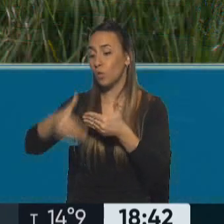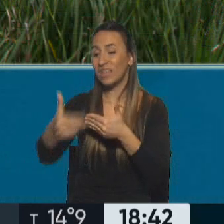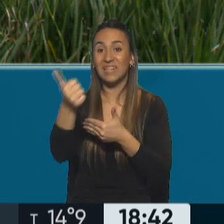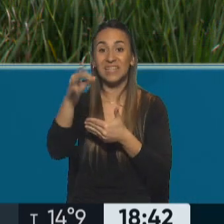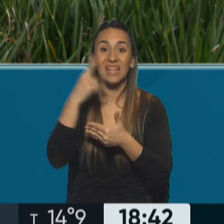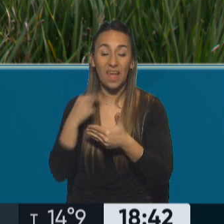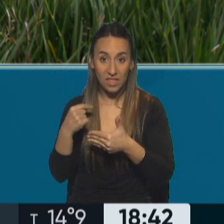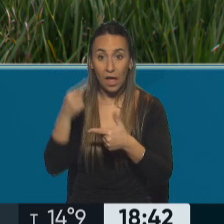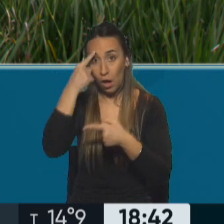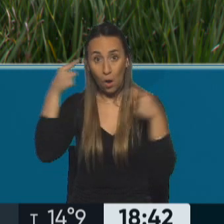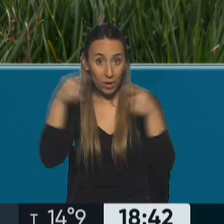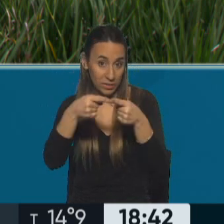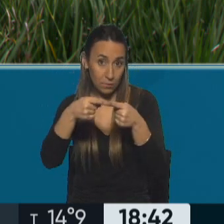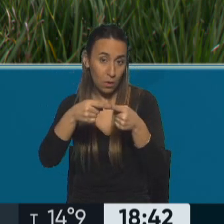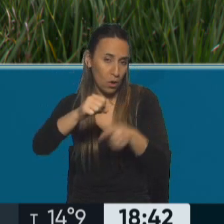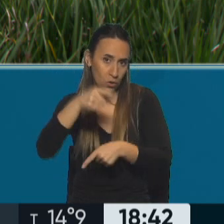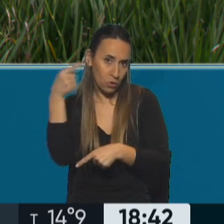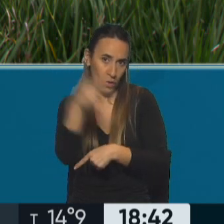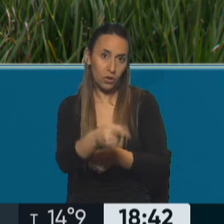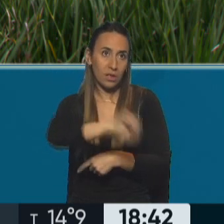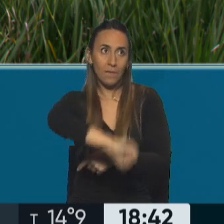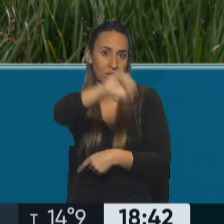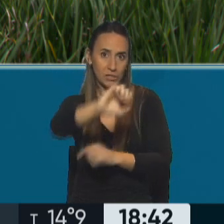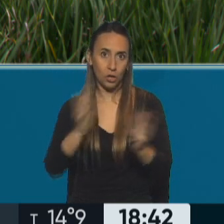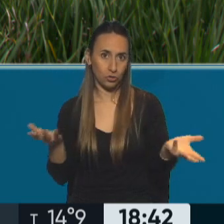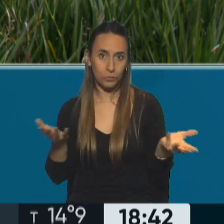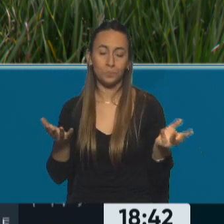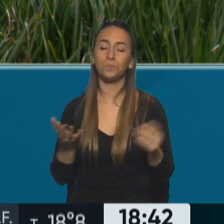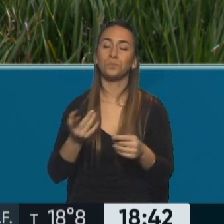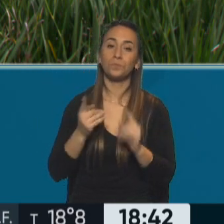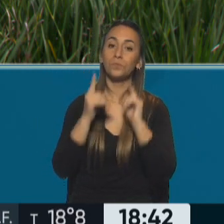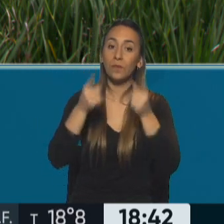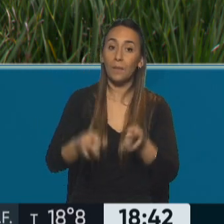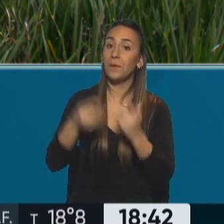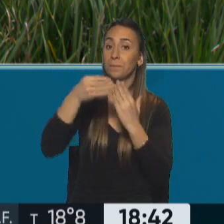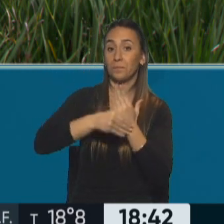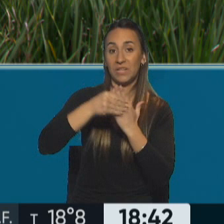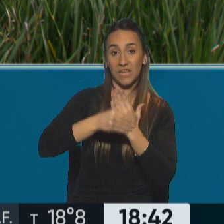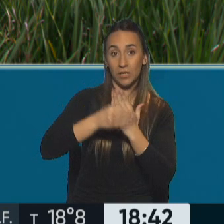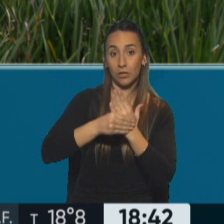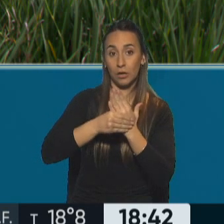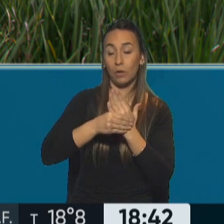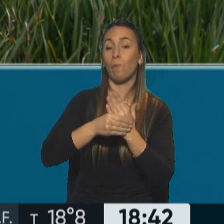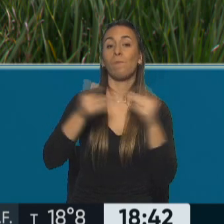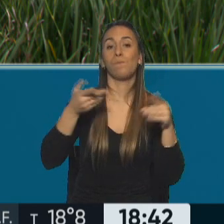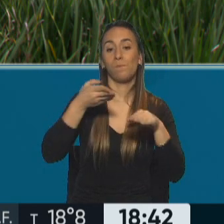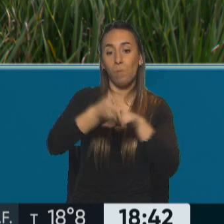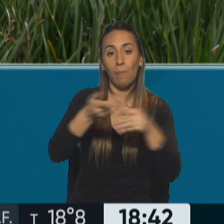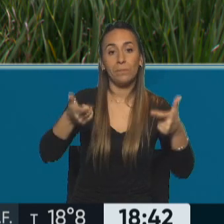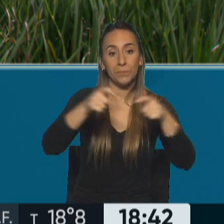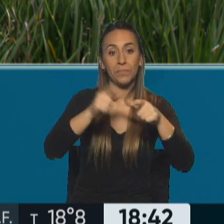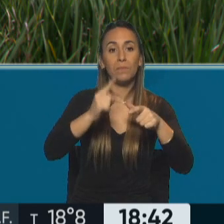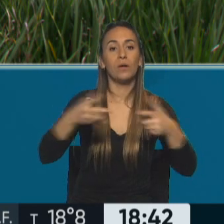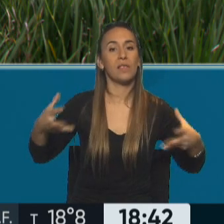objetivo de luchar contra la inflación. Luego el ministro tuvo una reunión con parte de su